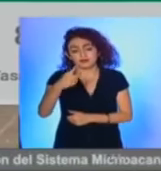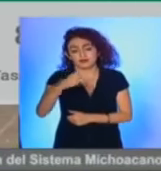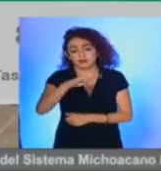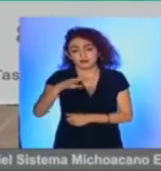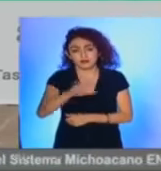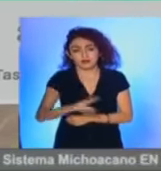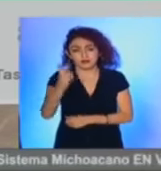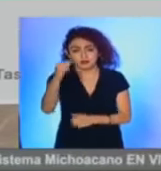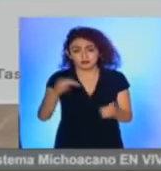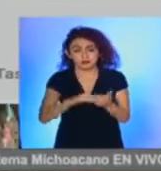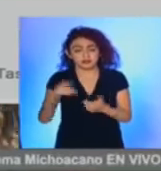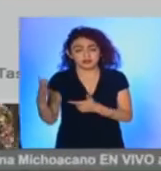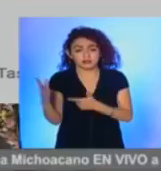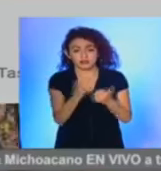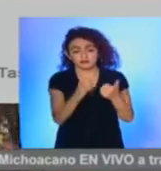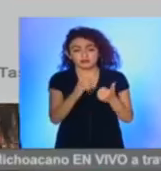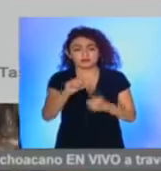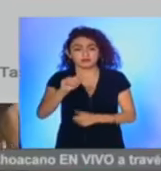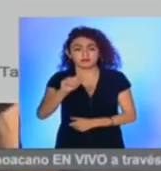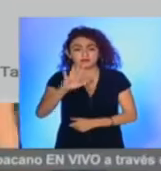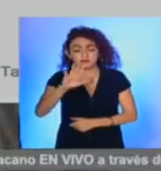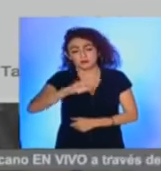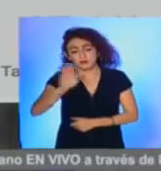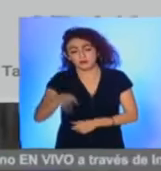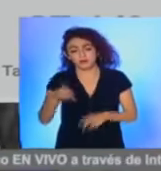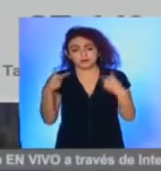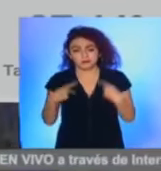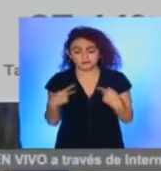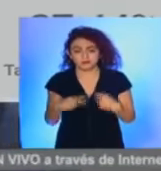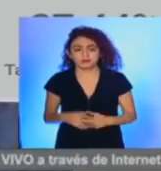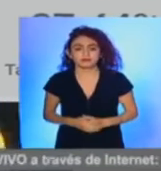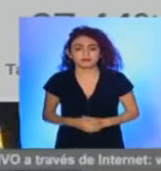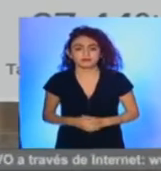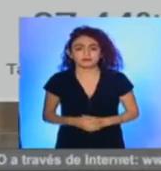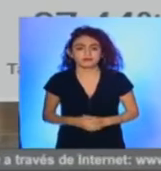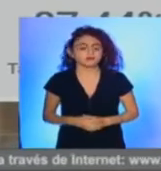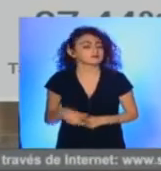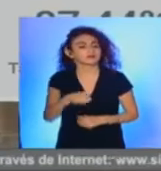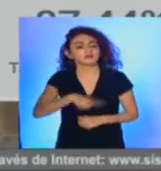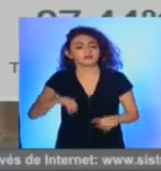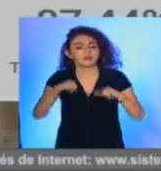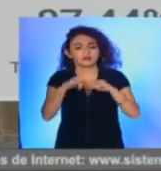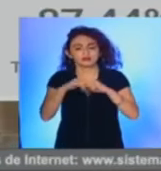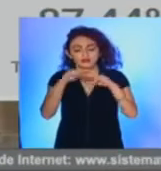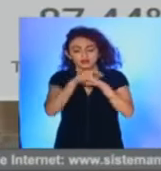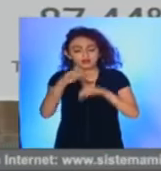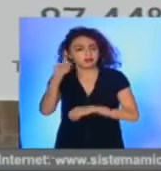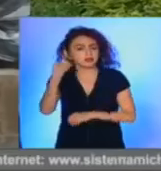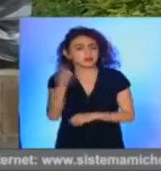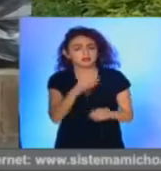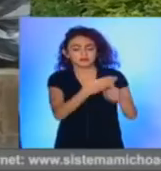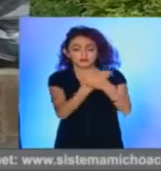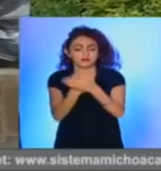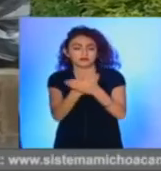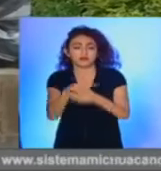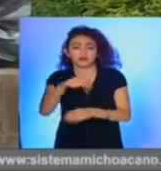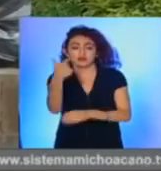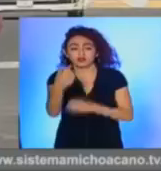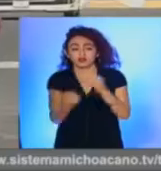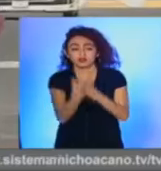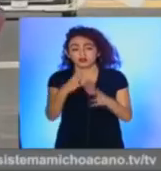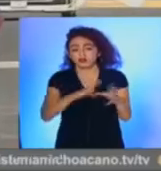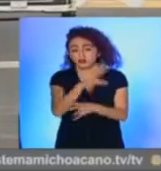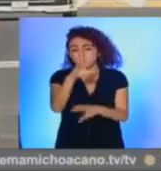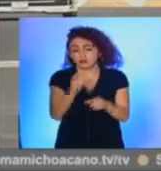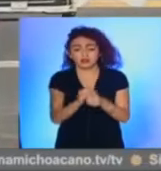2.375 fallecimientos. La dependencia informó que Sitácuaro registró 12 contagios